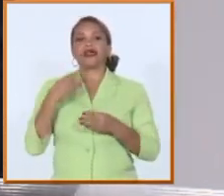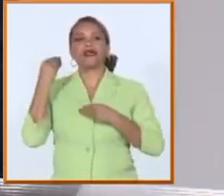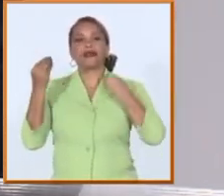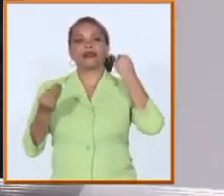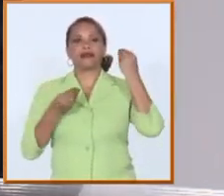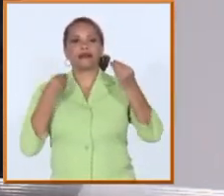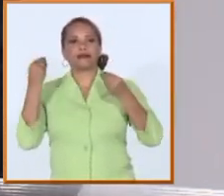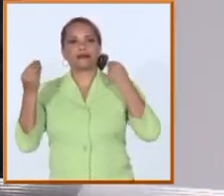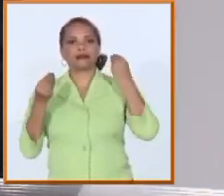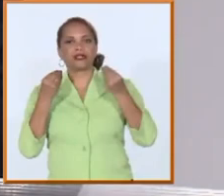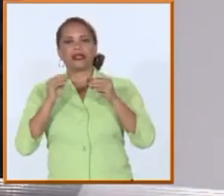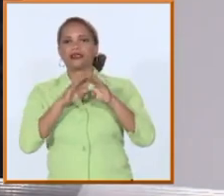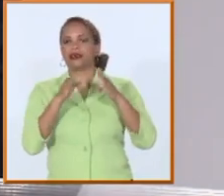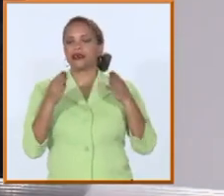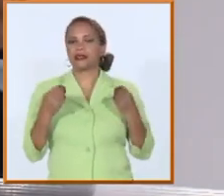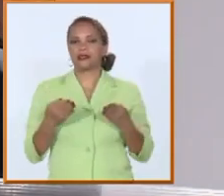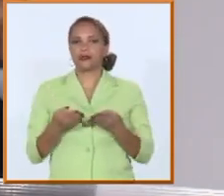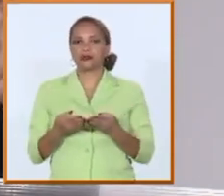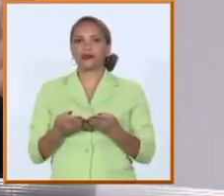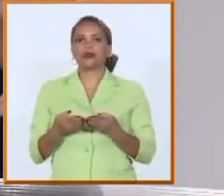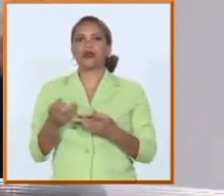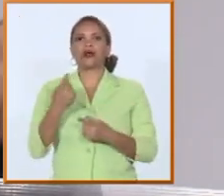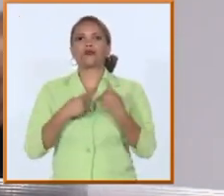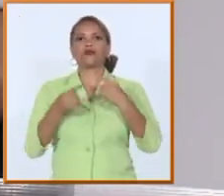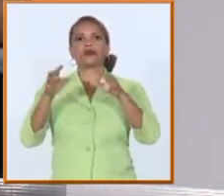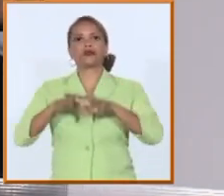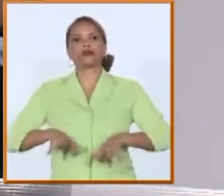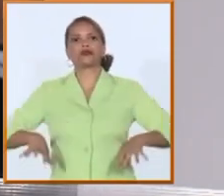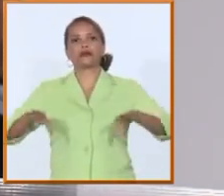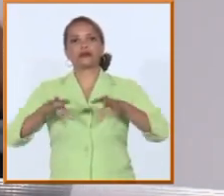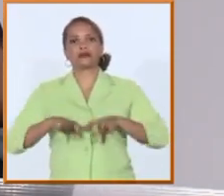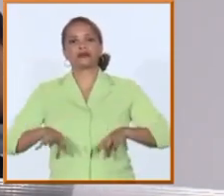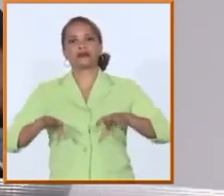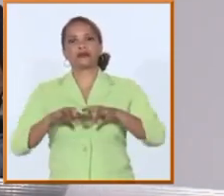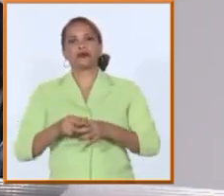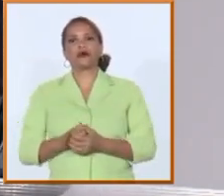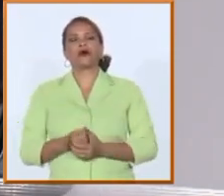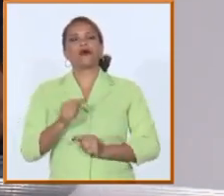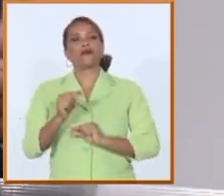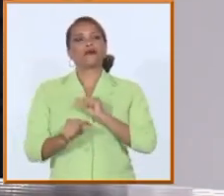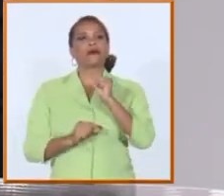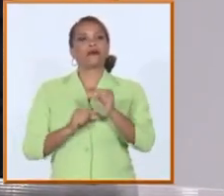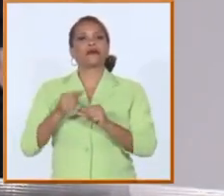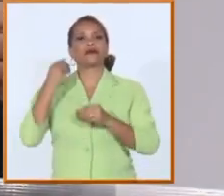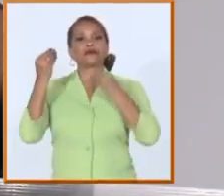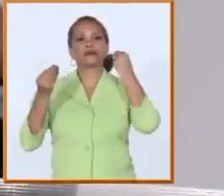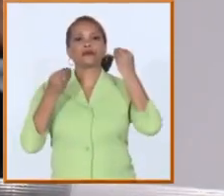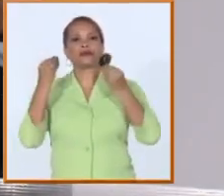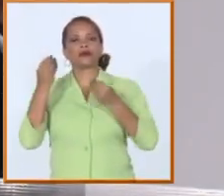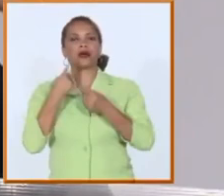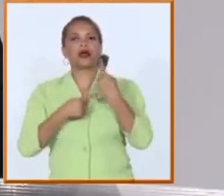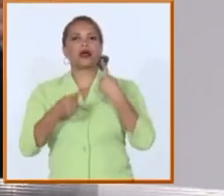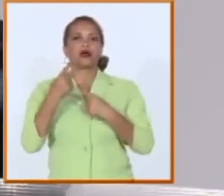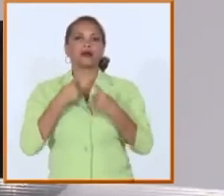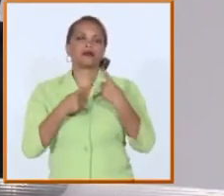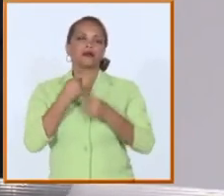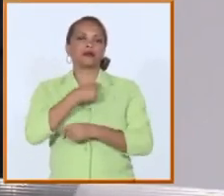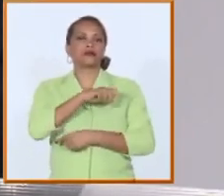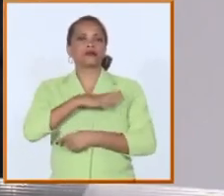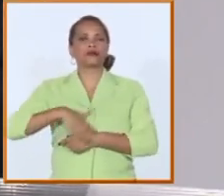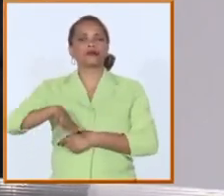de de algunas situaciones que se nos daban al análisis de las preocupaciones de algunas preocupaciones que la población